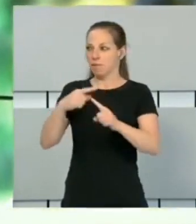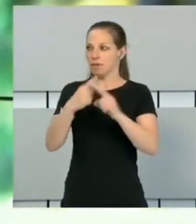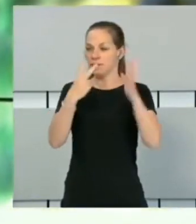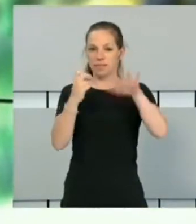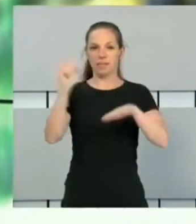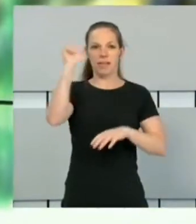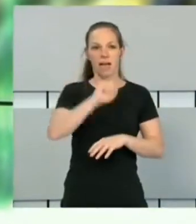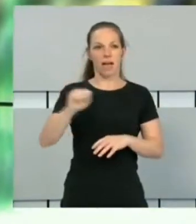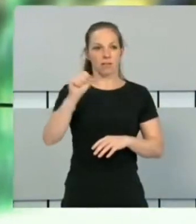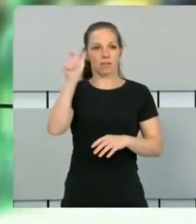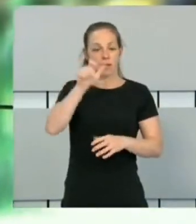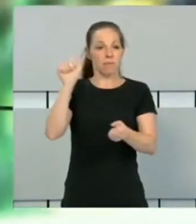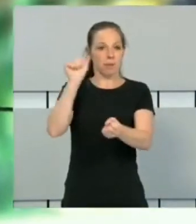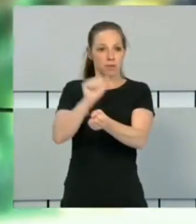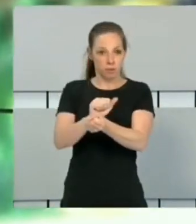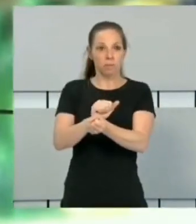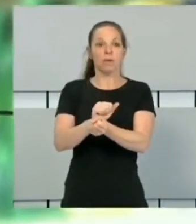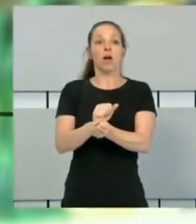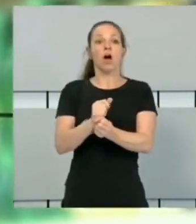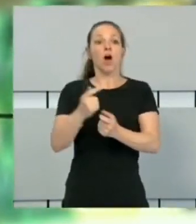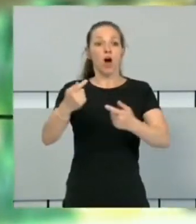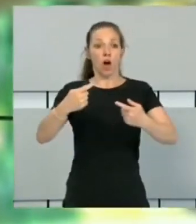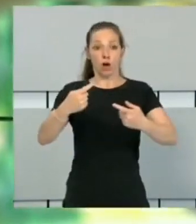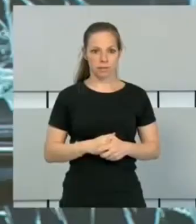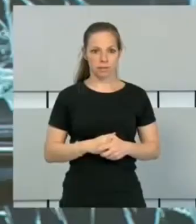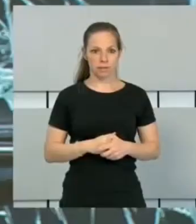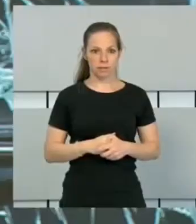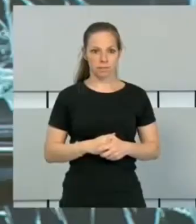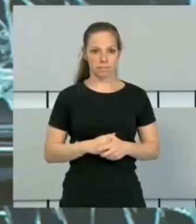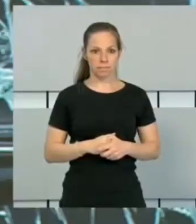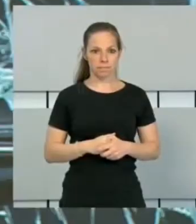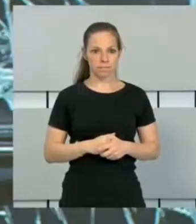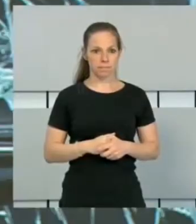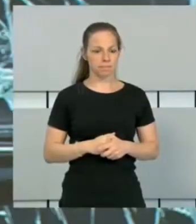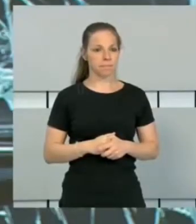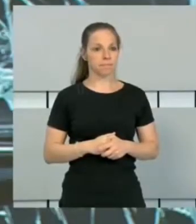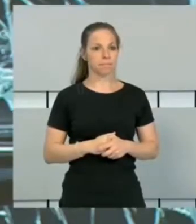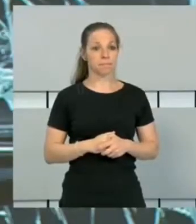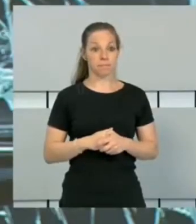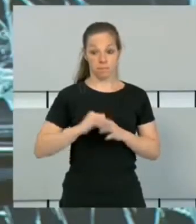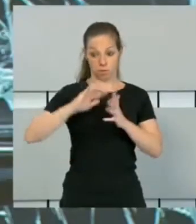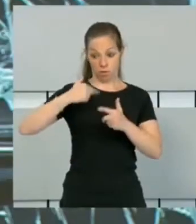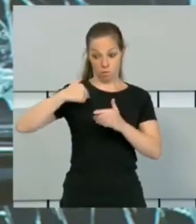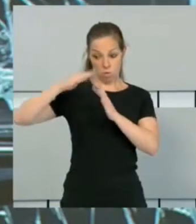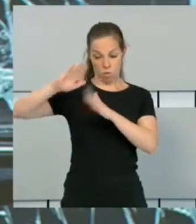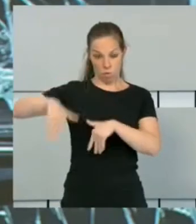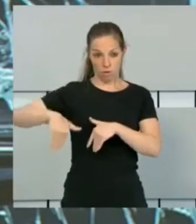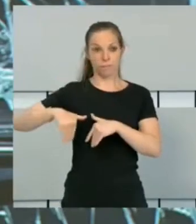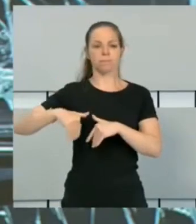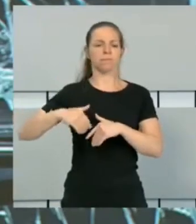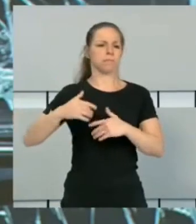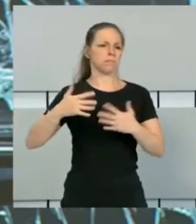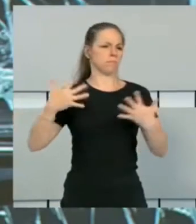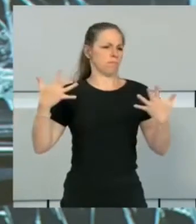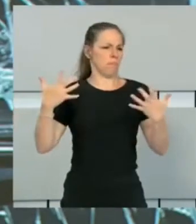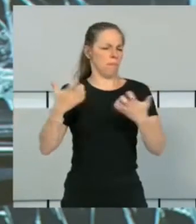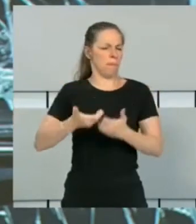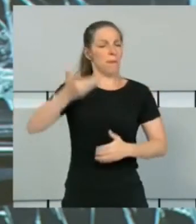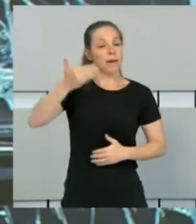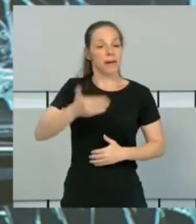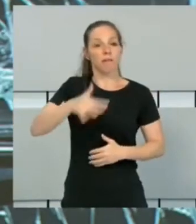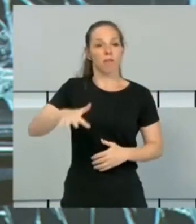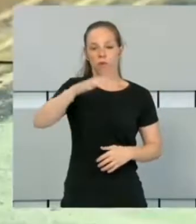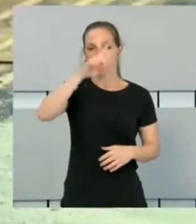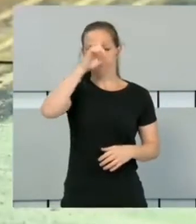de los últimos robos ha sido en este supermercado que les vamos a mostrar. Y una noticia de última hora, Nur. Ha habido un grave accidente en Madrid.